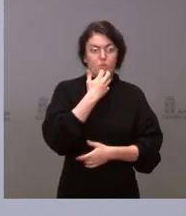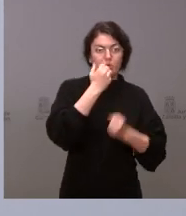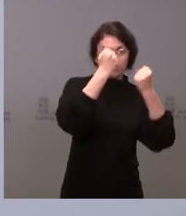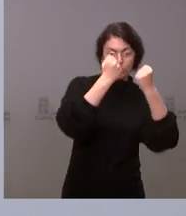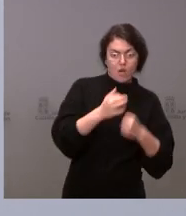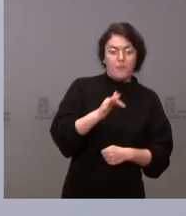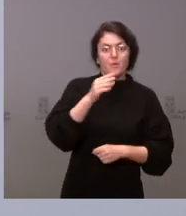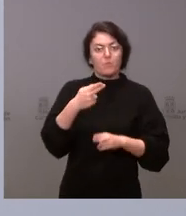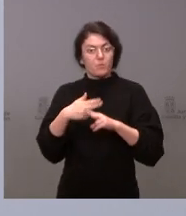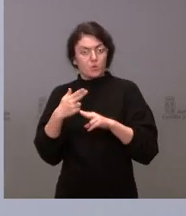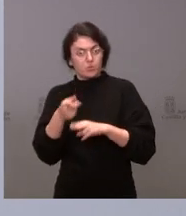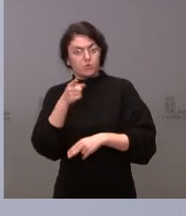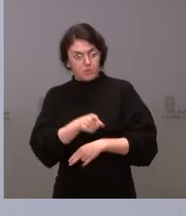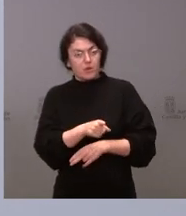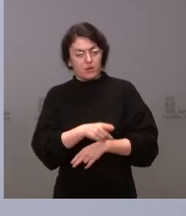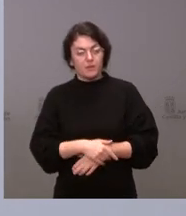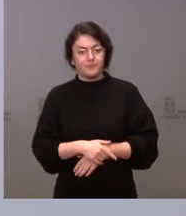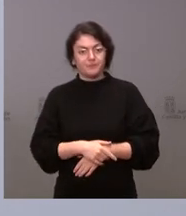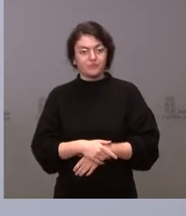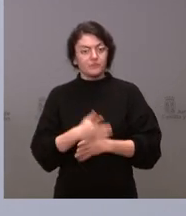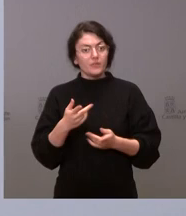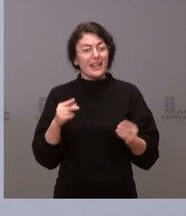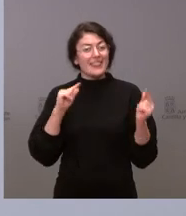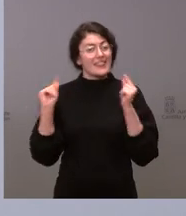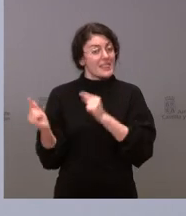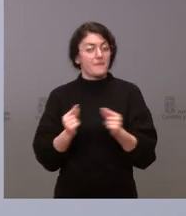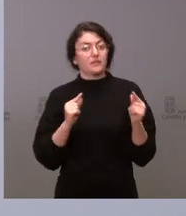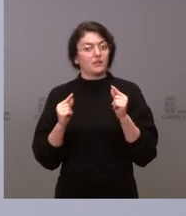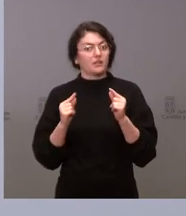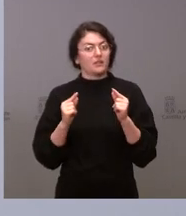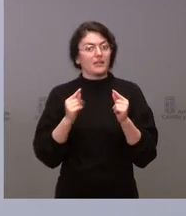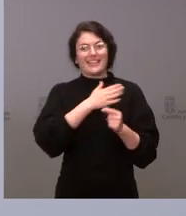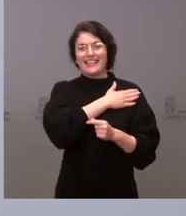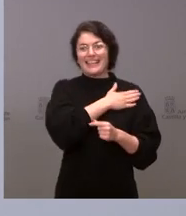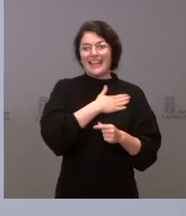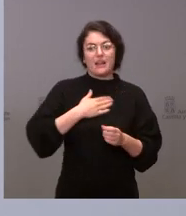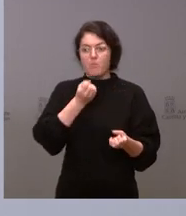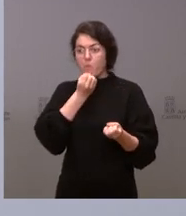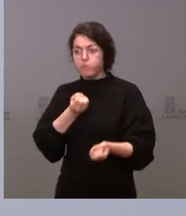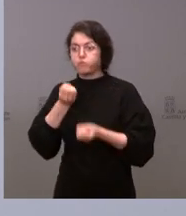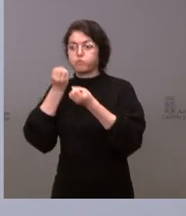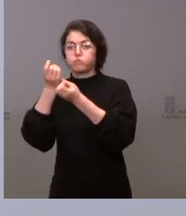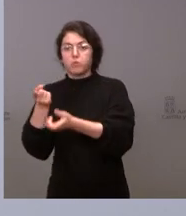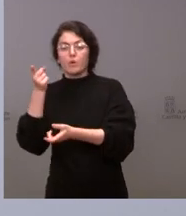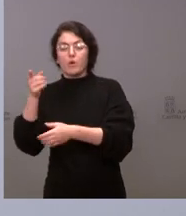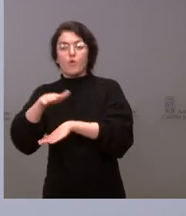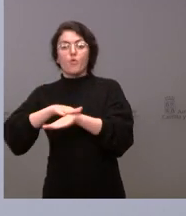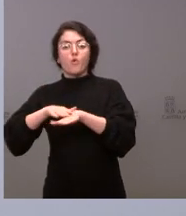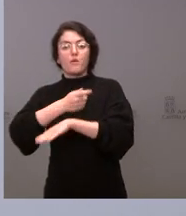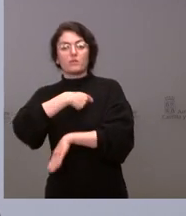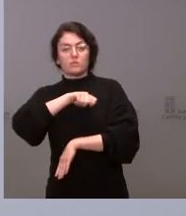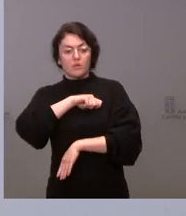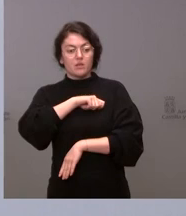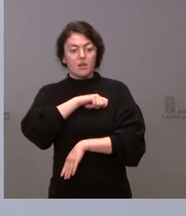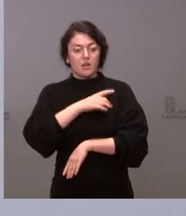plano político. Pues bien, ese es un debate que queremos trasladar al Gobierno de España. Es más, saben ustedes